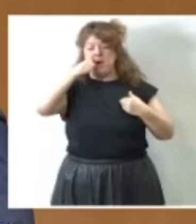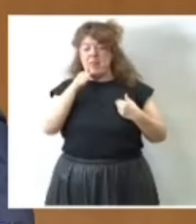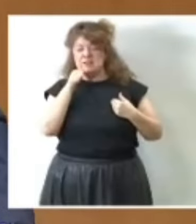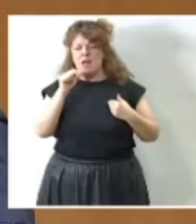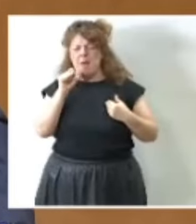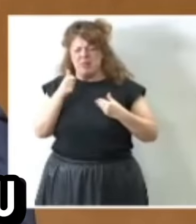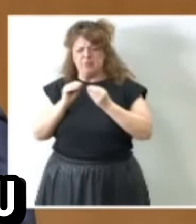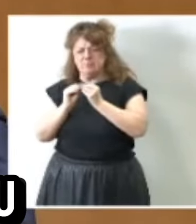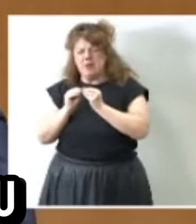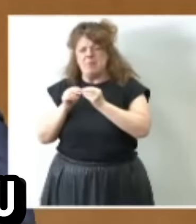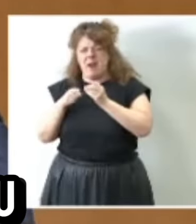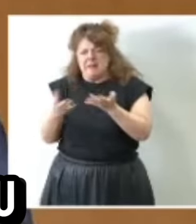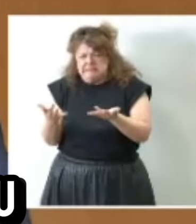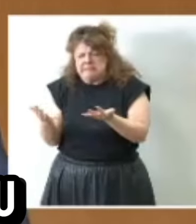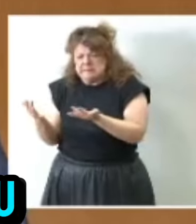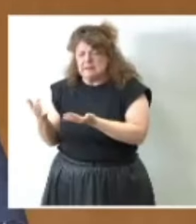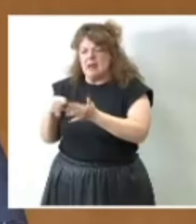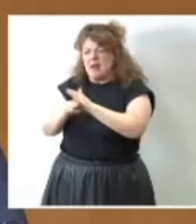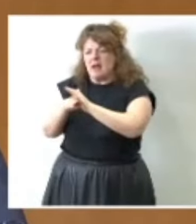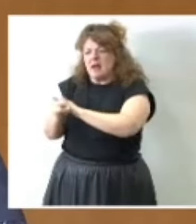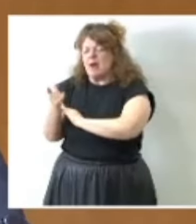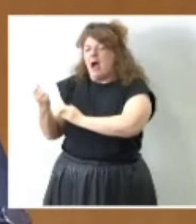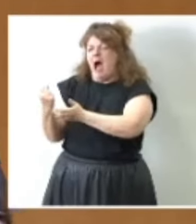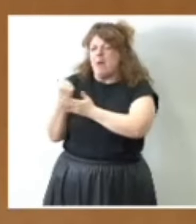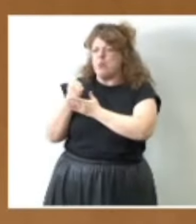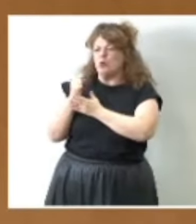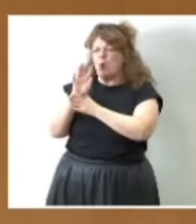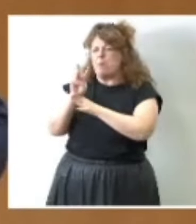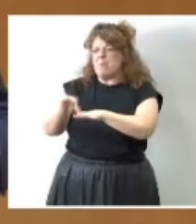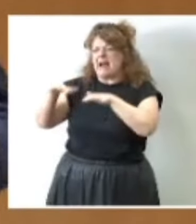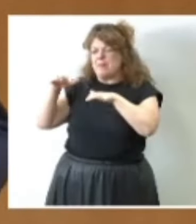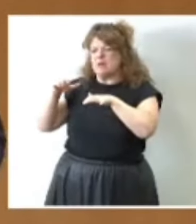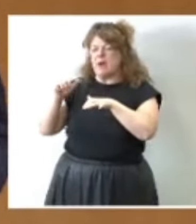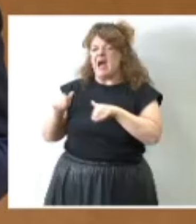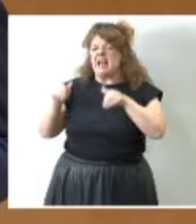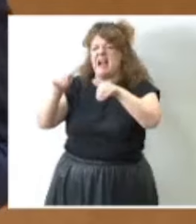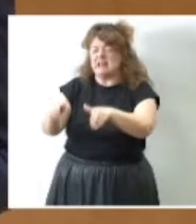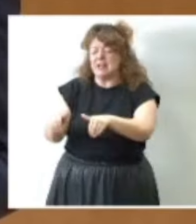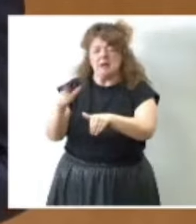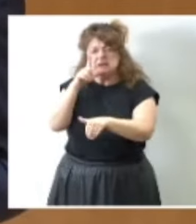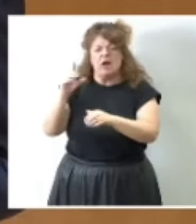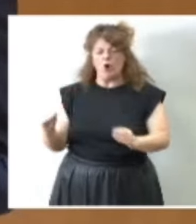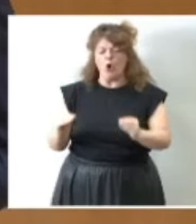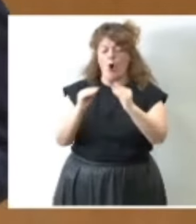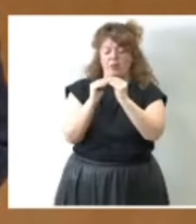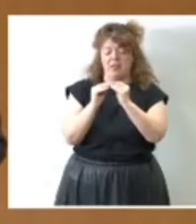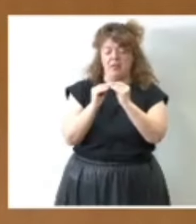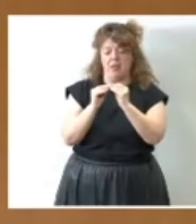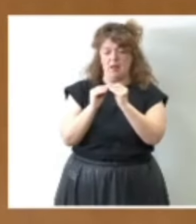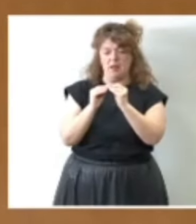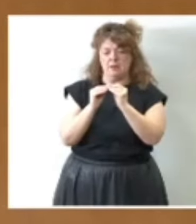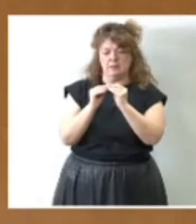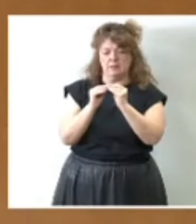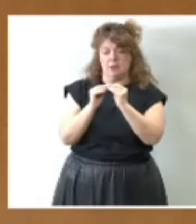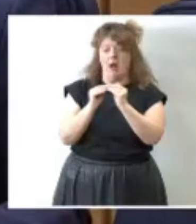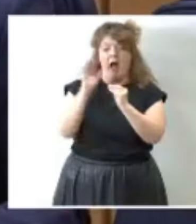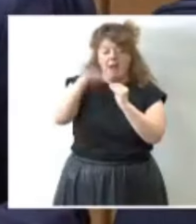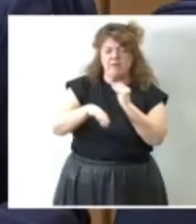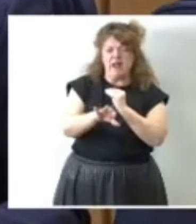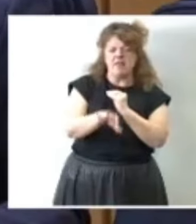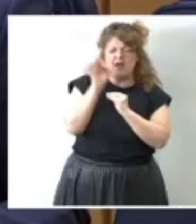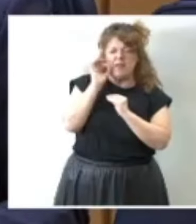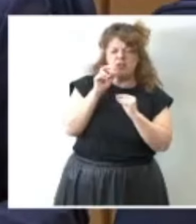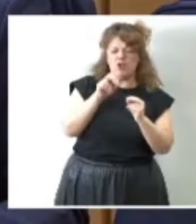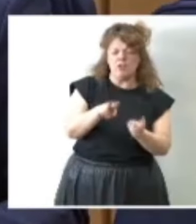fraguar apoyos parlamentarios para su candidatura. Puede que esa coincidencia acabara pesando en la decisión de